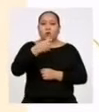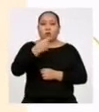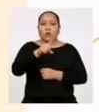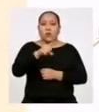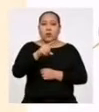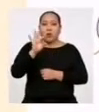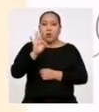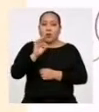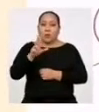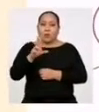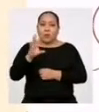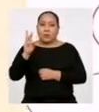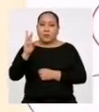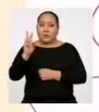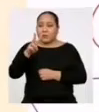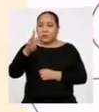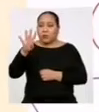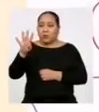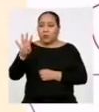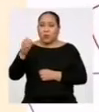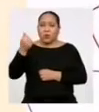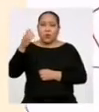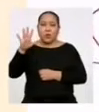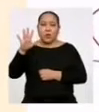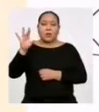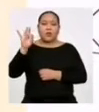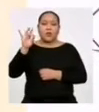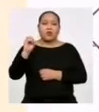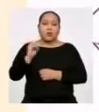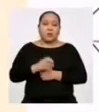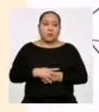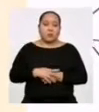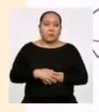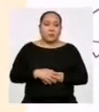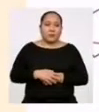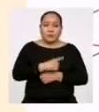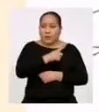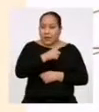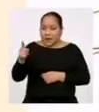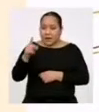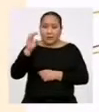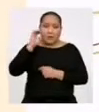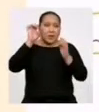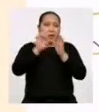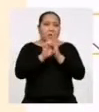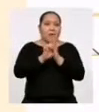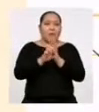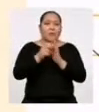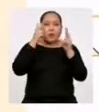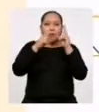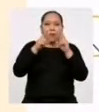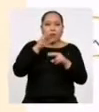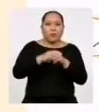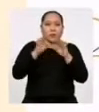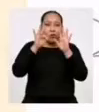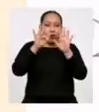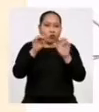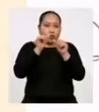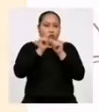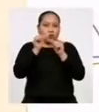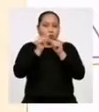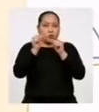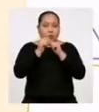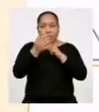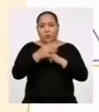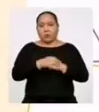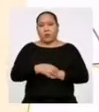3, 6, 24, 15 y 80 Para este ejemplo Vemos que hay 8 datos Es